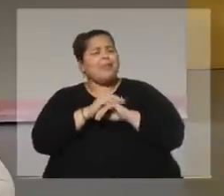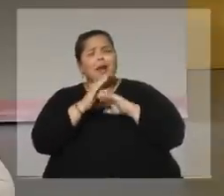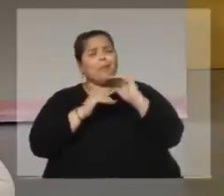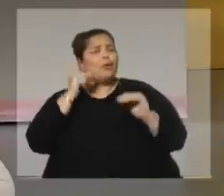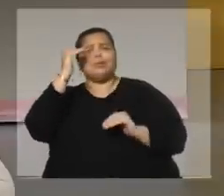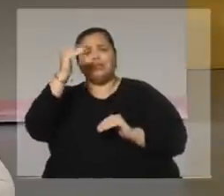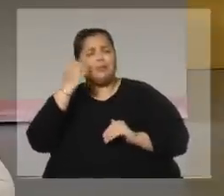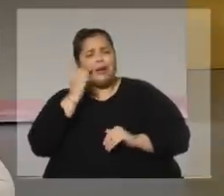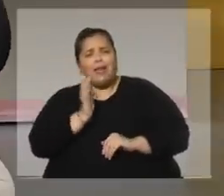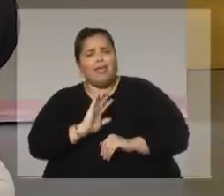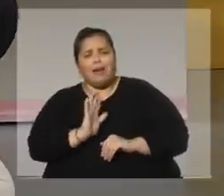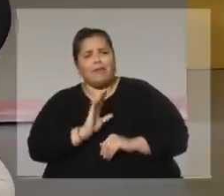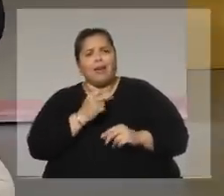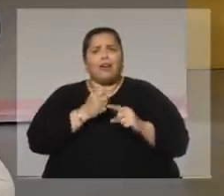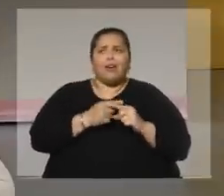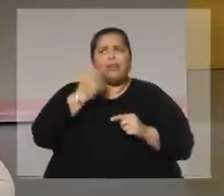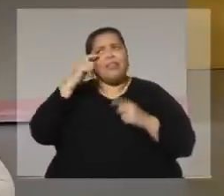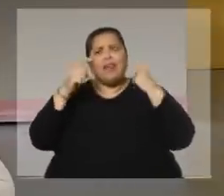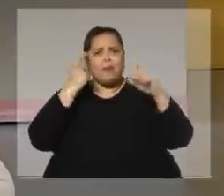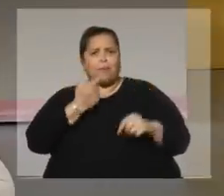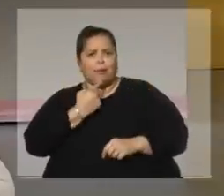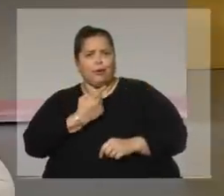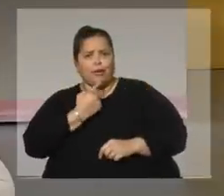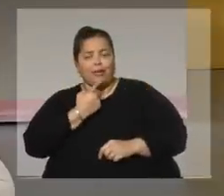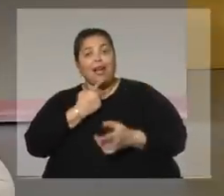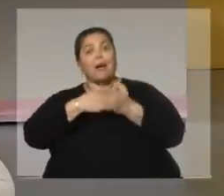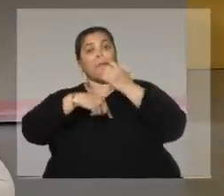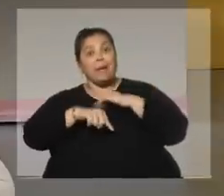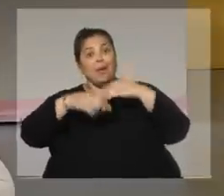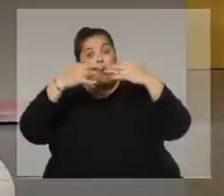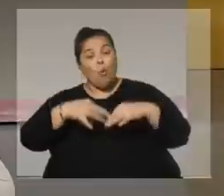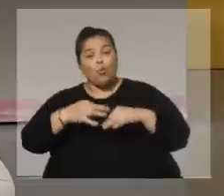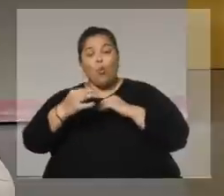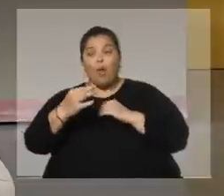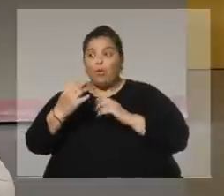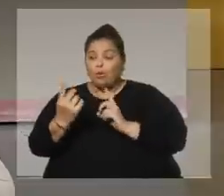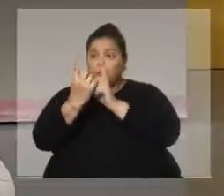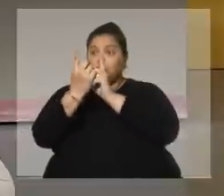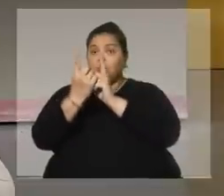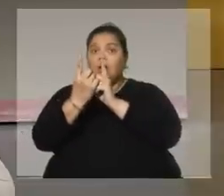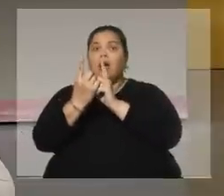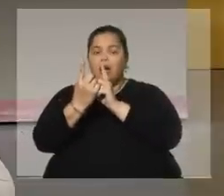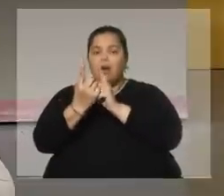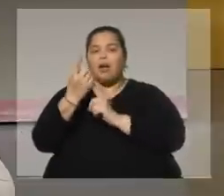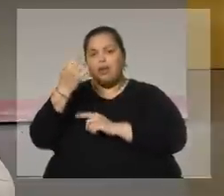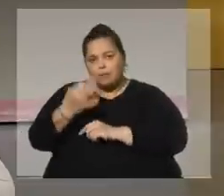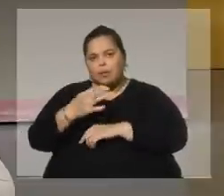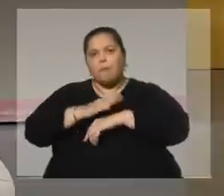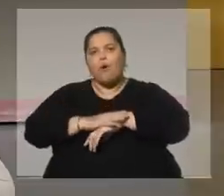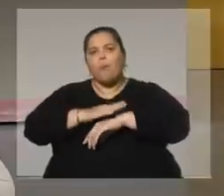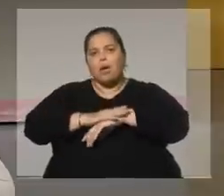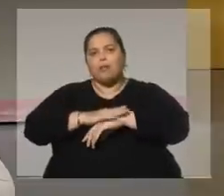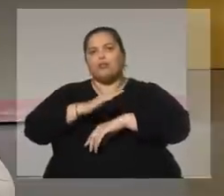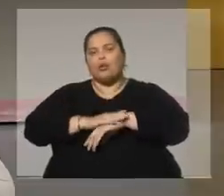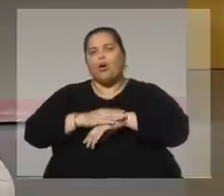tipo de cosas. Y lo más interesante es que en el encuentro encontramos ese centro, ese momento, esos puntos